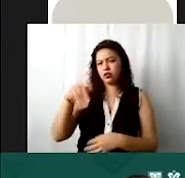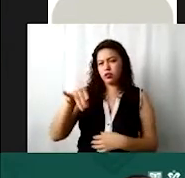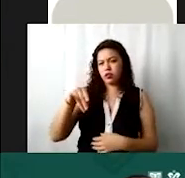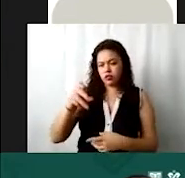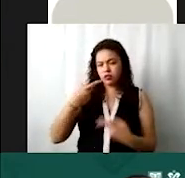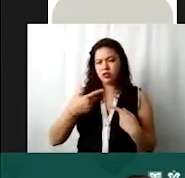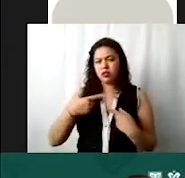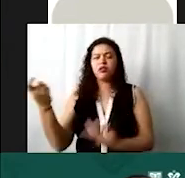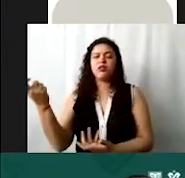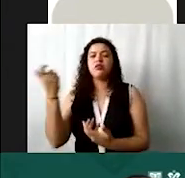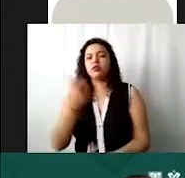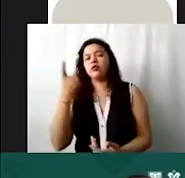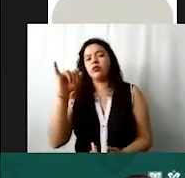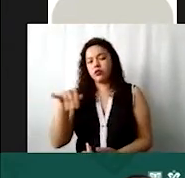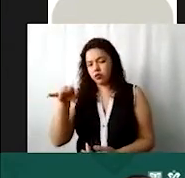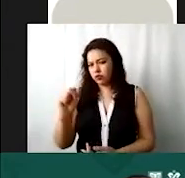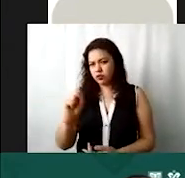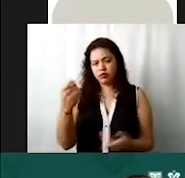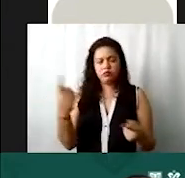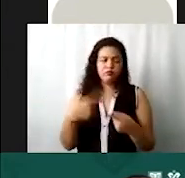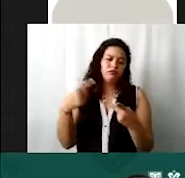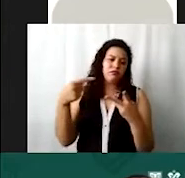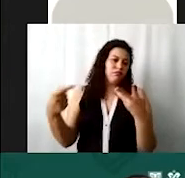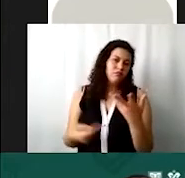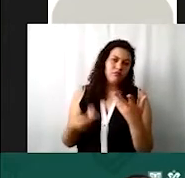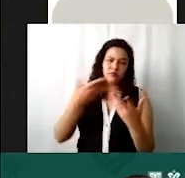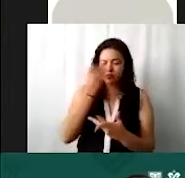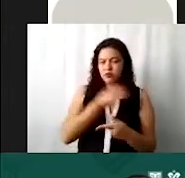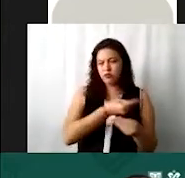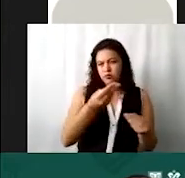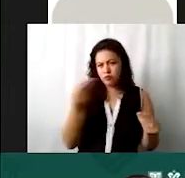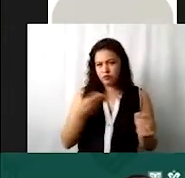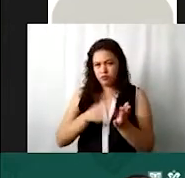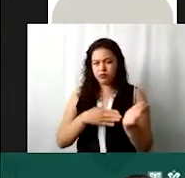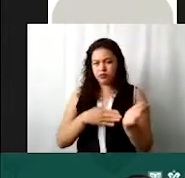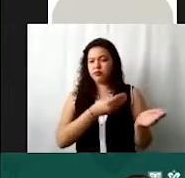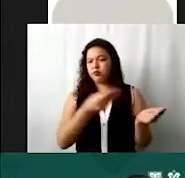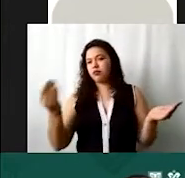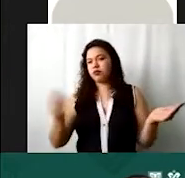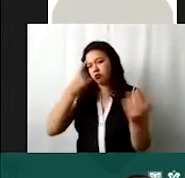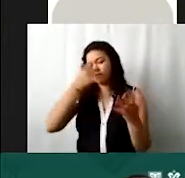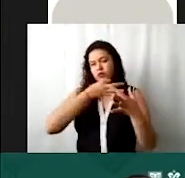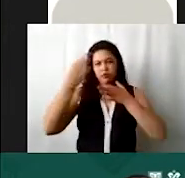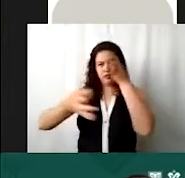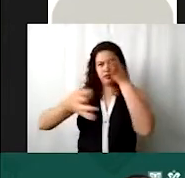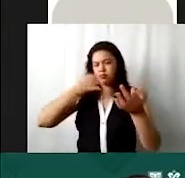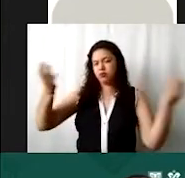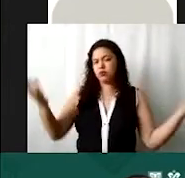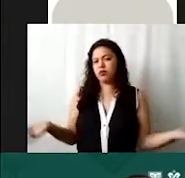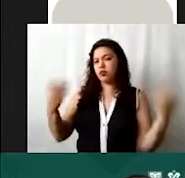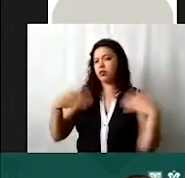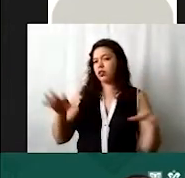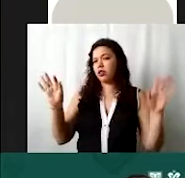cuotas patronales al IMSS o no sé este folletería para lo de las campañas o sea suponiendo que tú